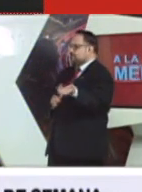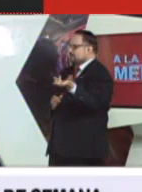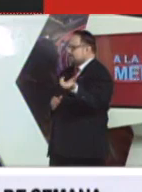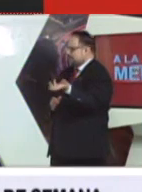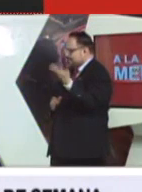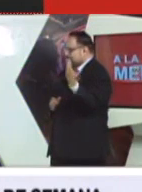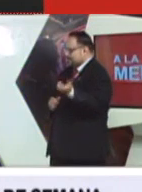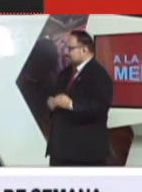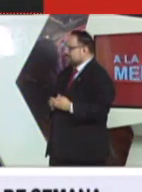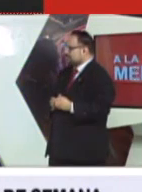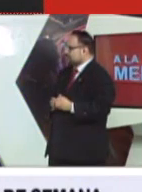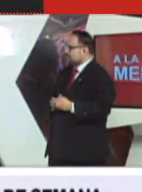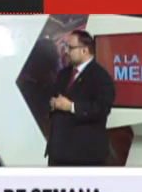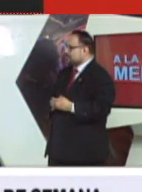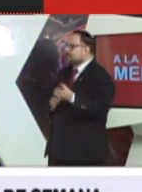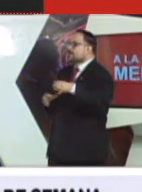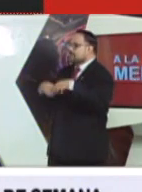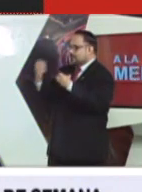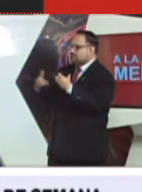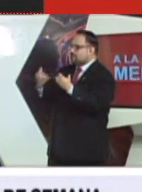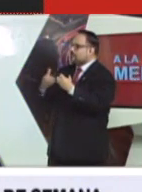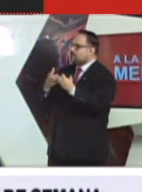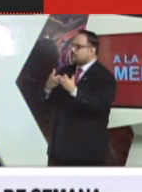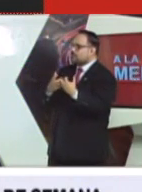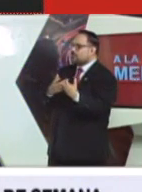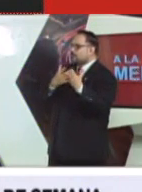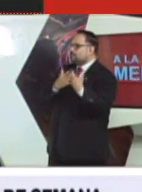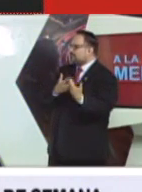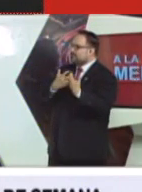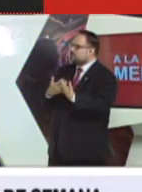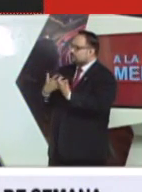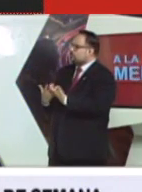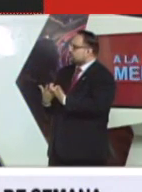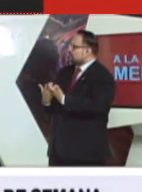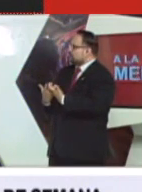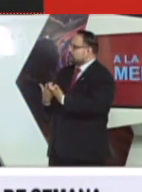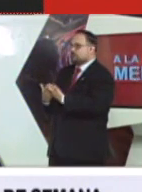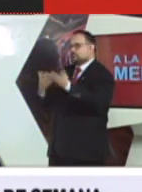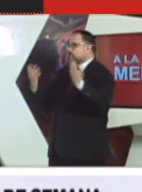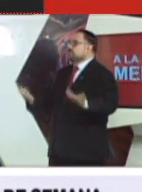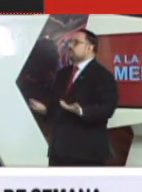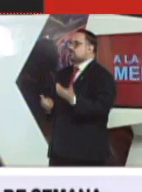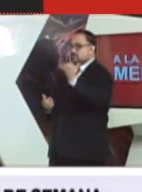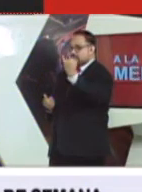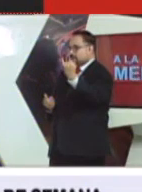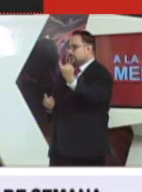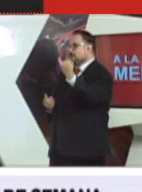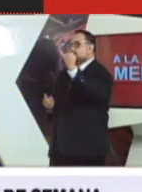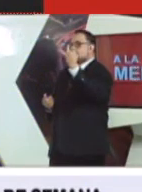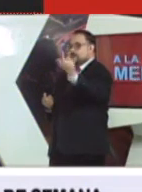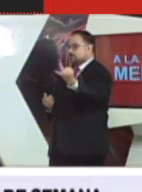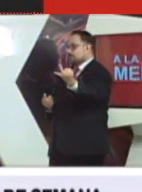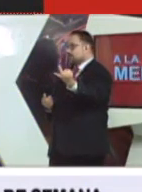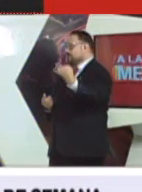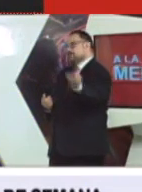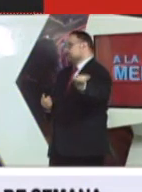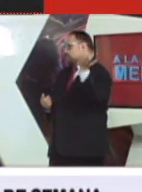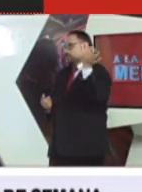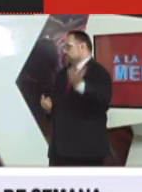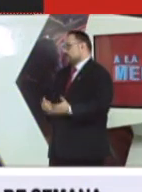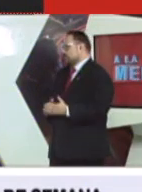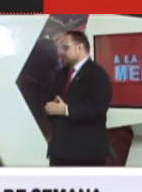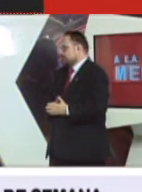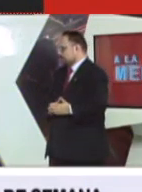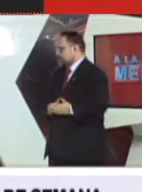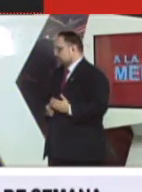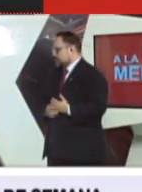llamémosle, yo no sé si clandestinas o cómo llamarle, que puedan provocar pequeños focos de infección después difíciles de saber, de establecer y de